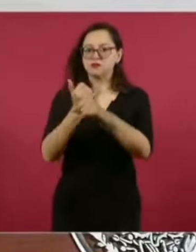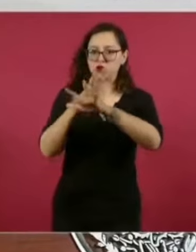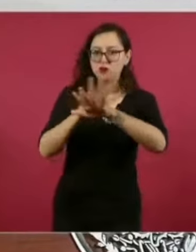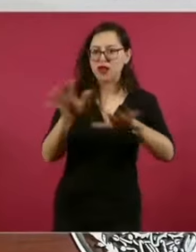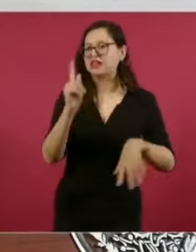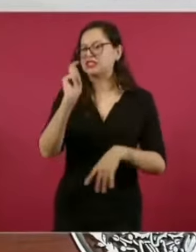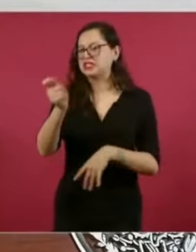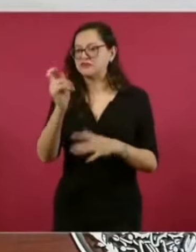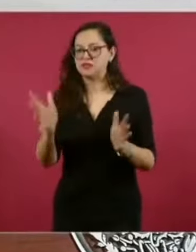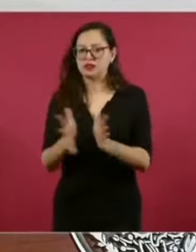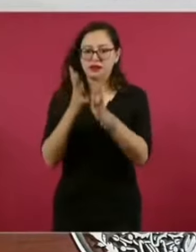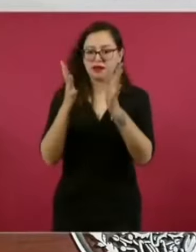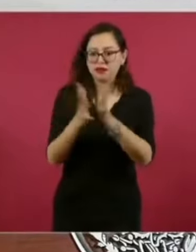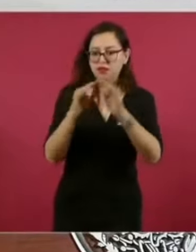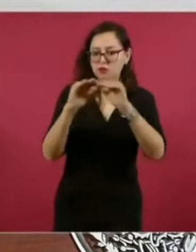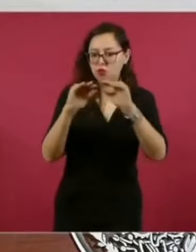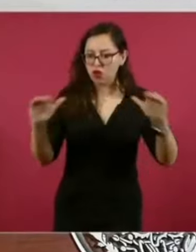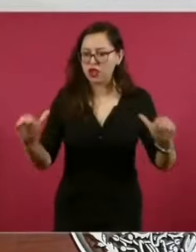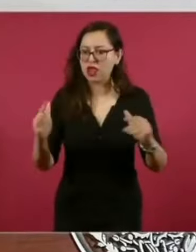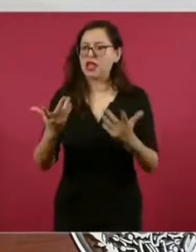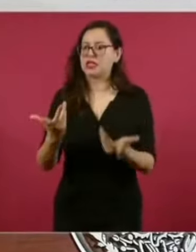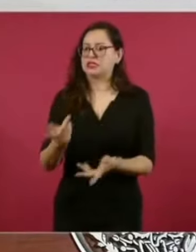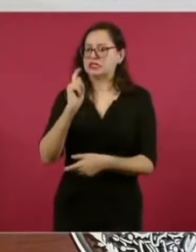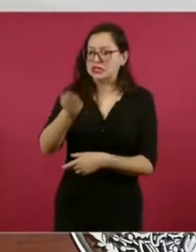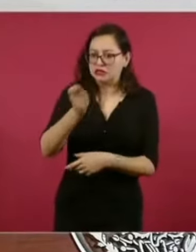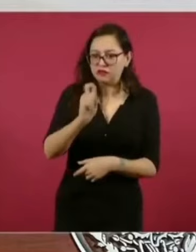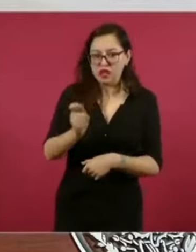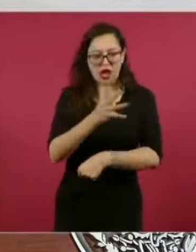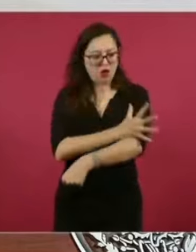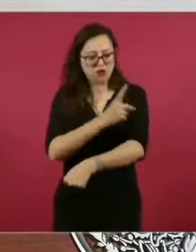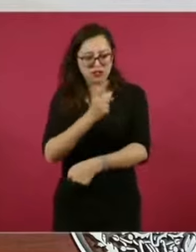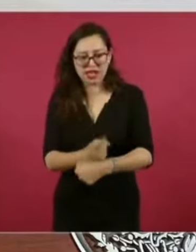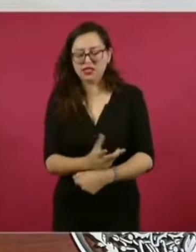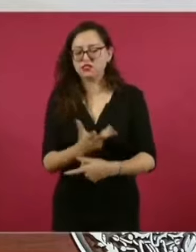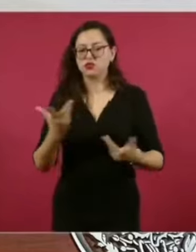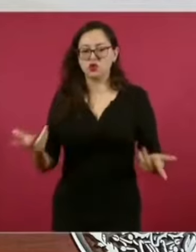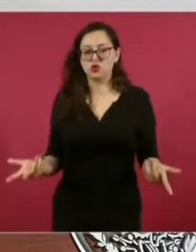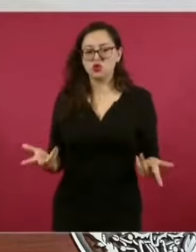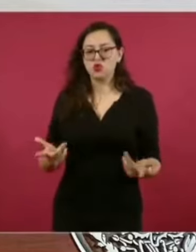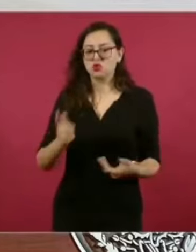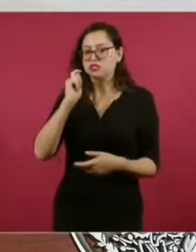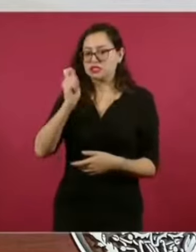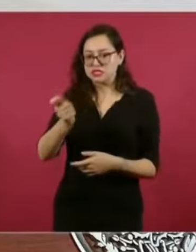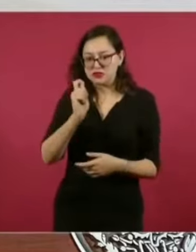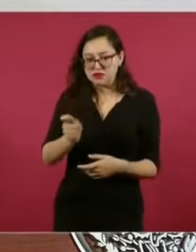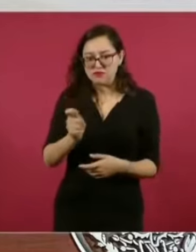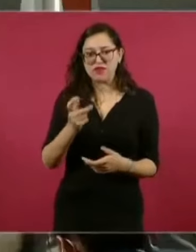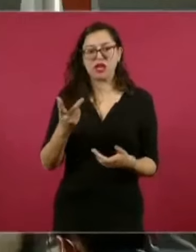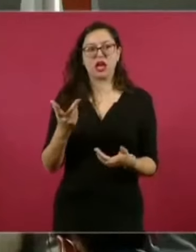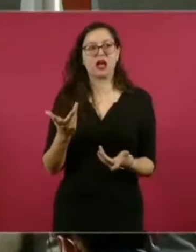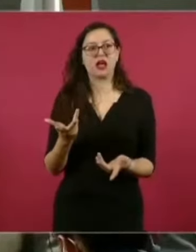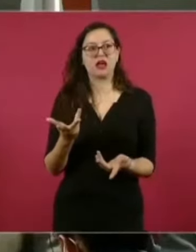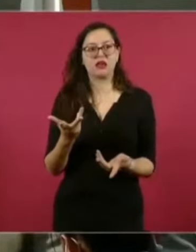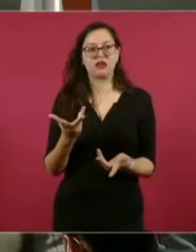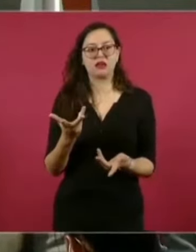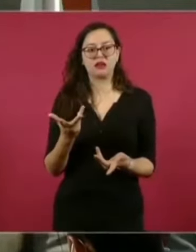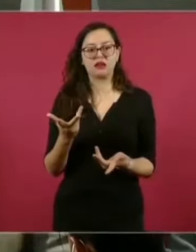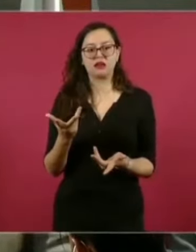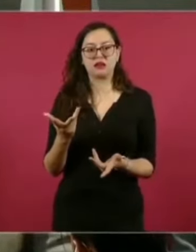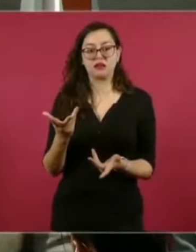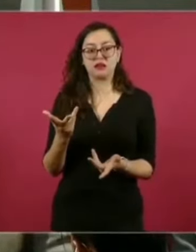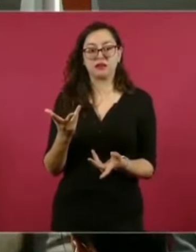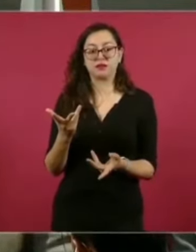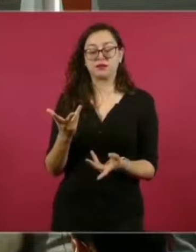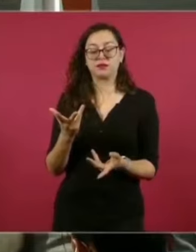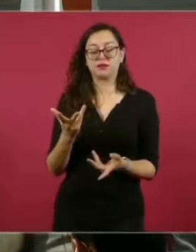sobre la importancia de la honestidad, sobre la importancia